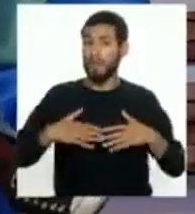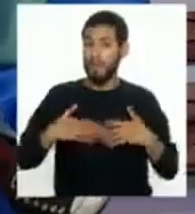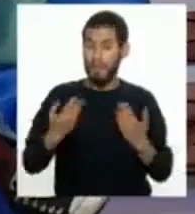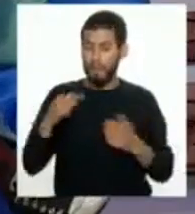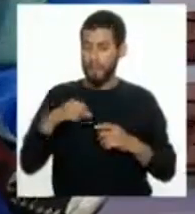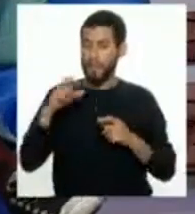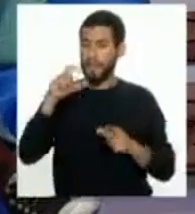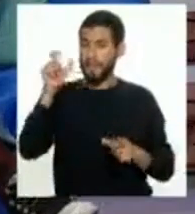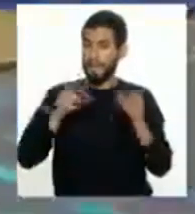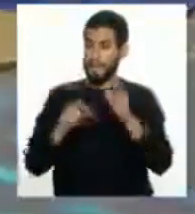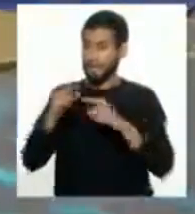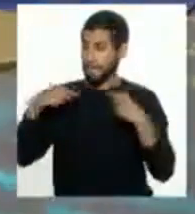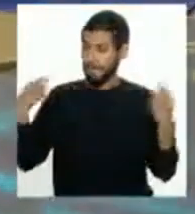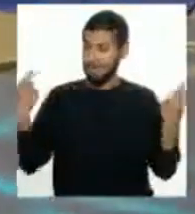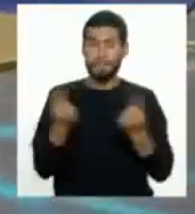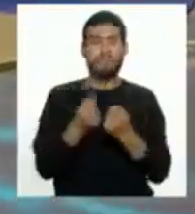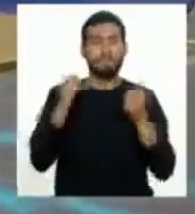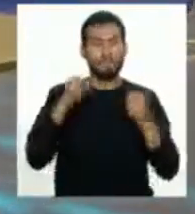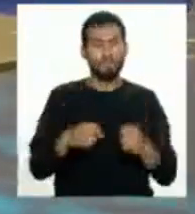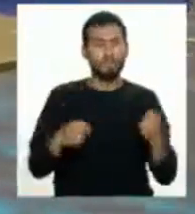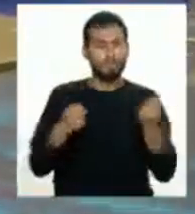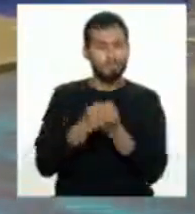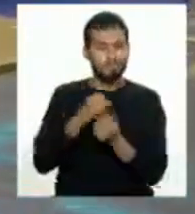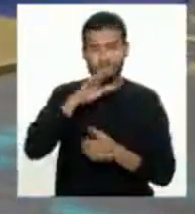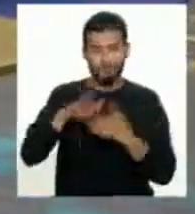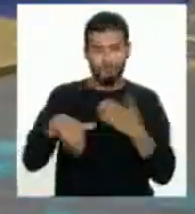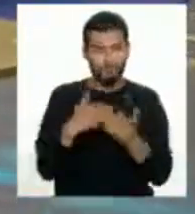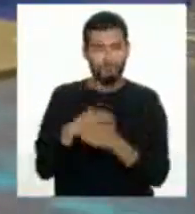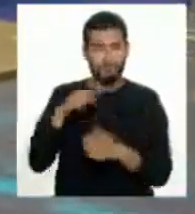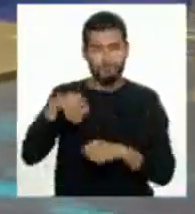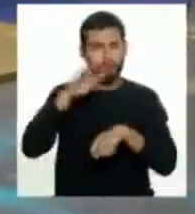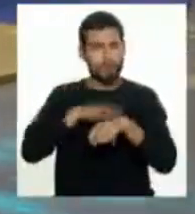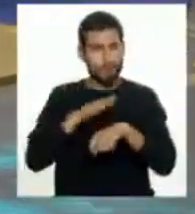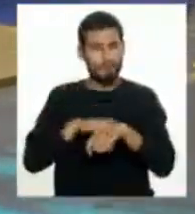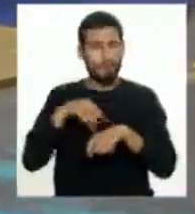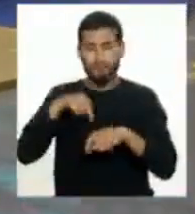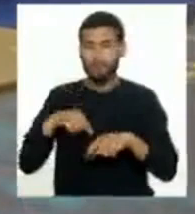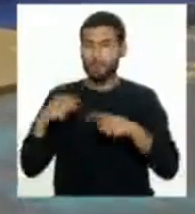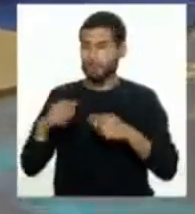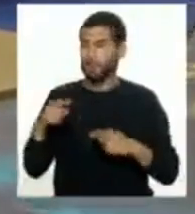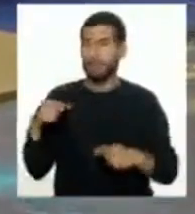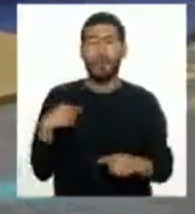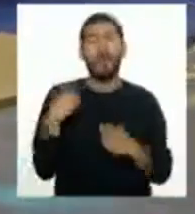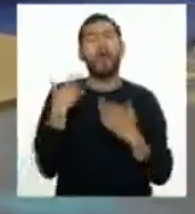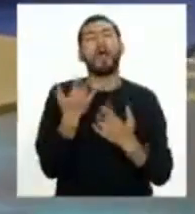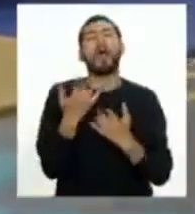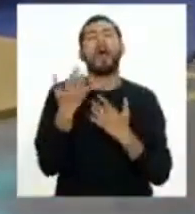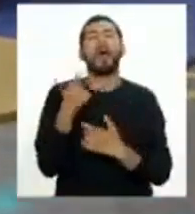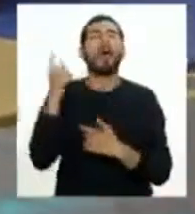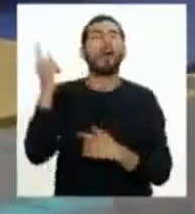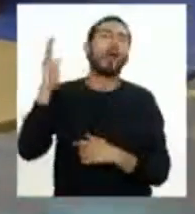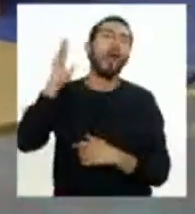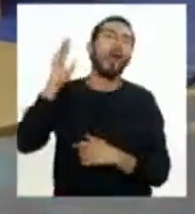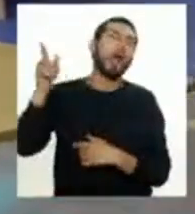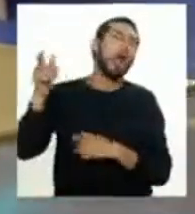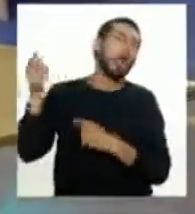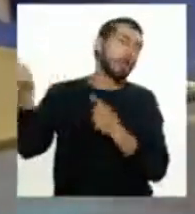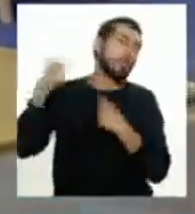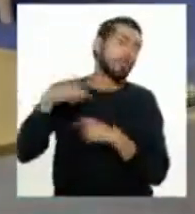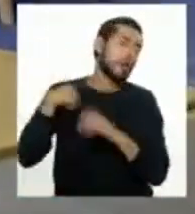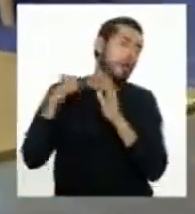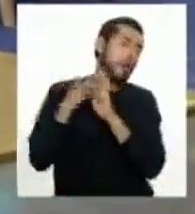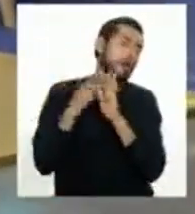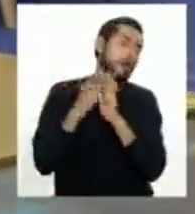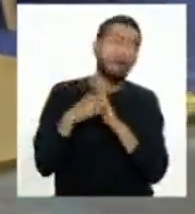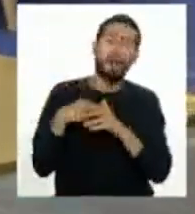sociedad, contribuir con todas estas alertas que ya tenemos. No esperemos que las autoridades vengan, nos toquen la